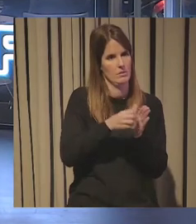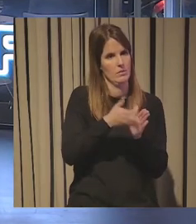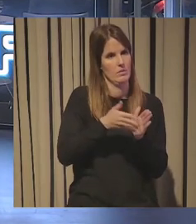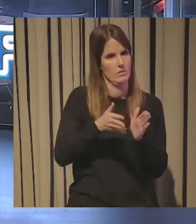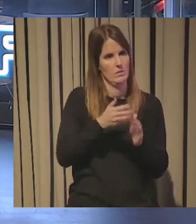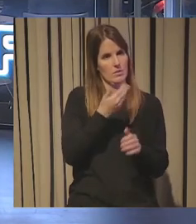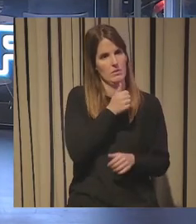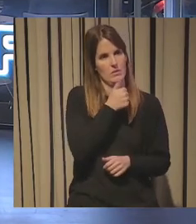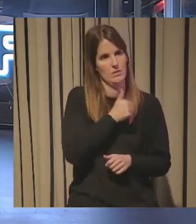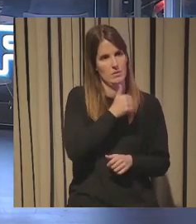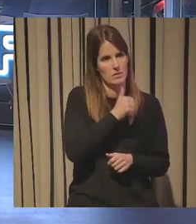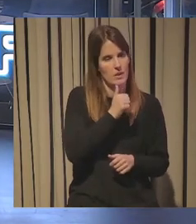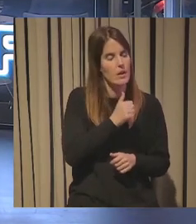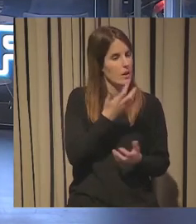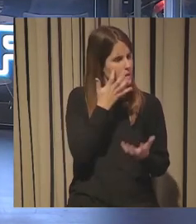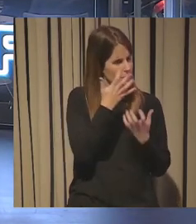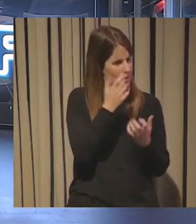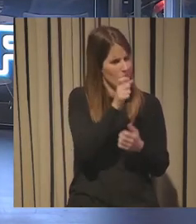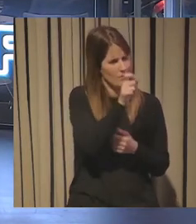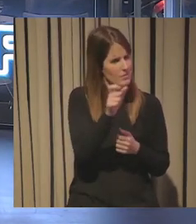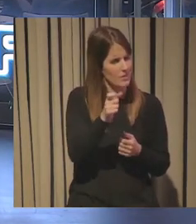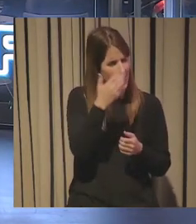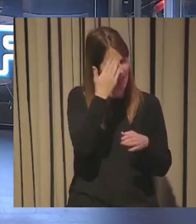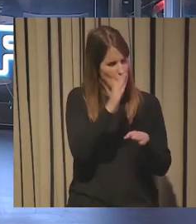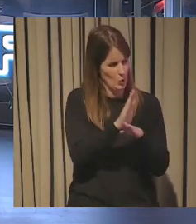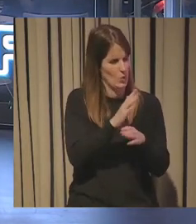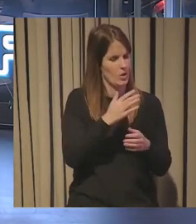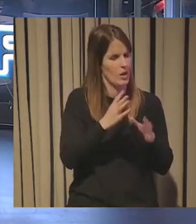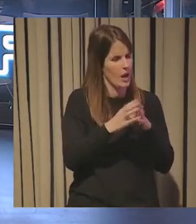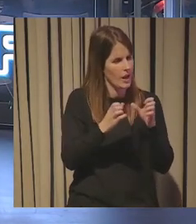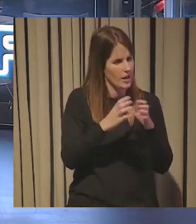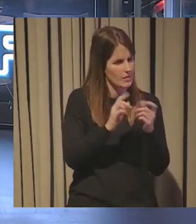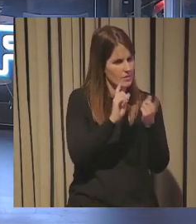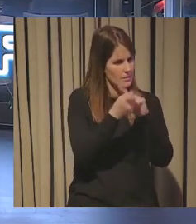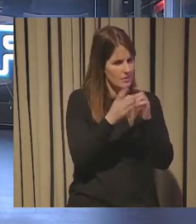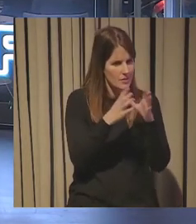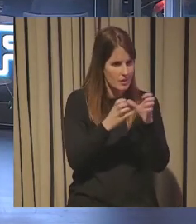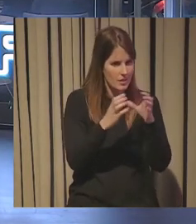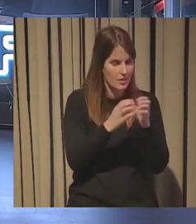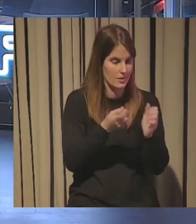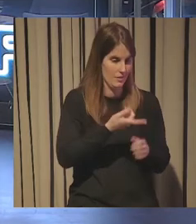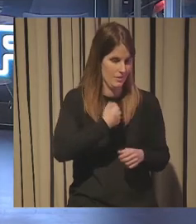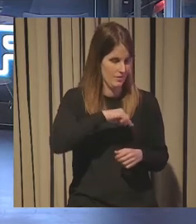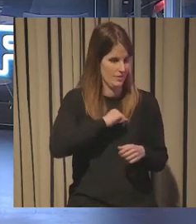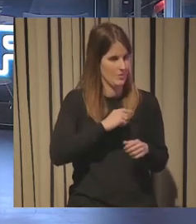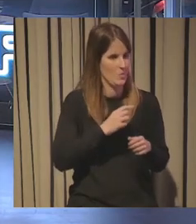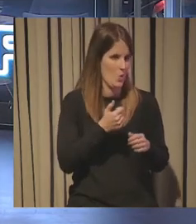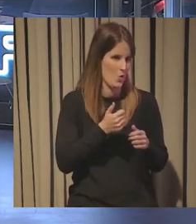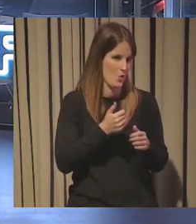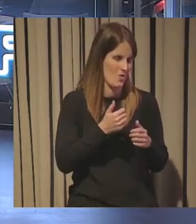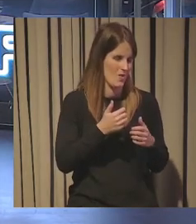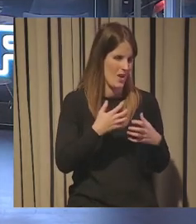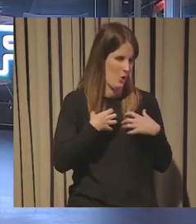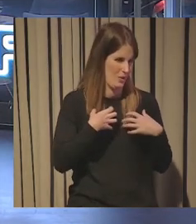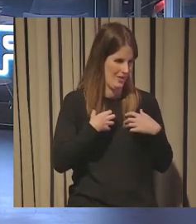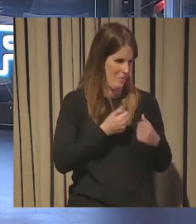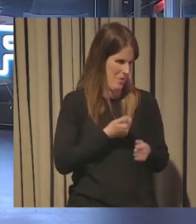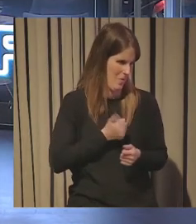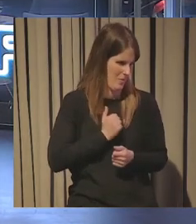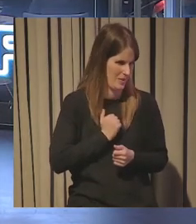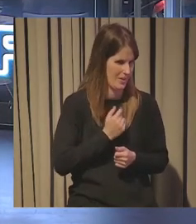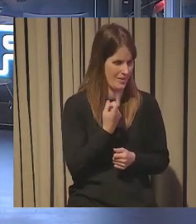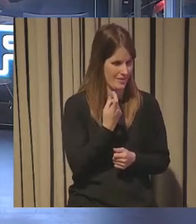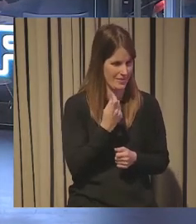ya demuestra que hay un interés que hay unas ganas de cambiar ahora tenemos que aprovecharla nosotros ser egoístamente y traccionar todo esto a lo que ha dicho